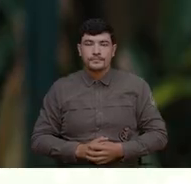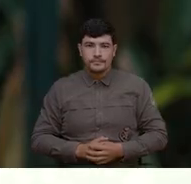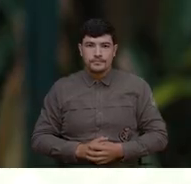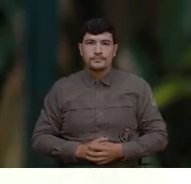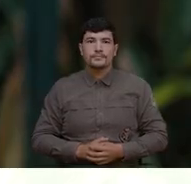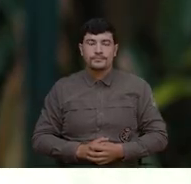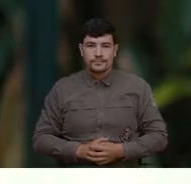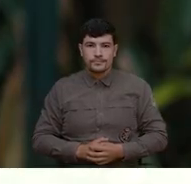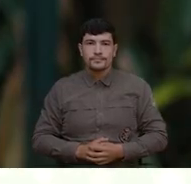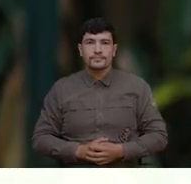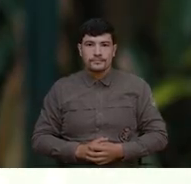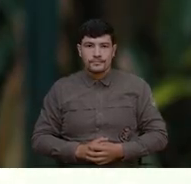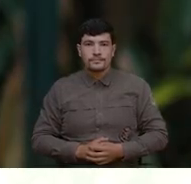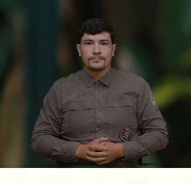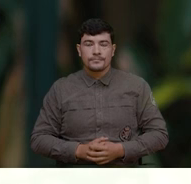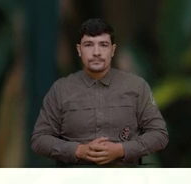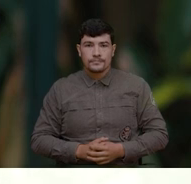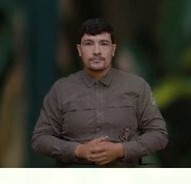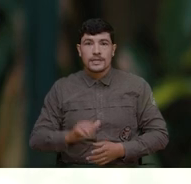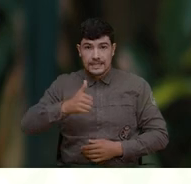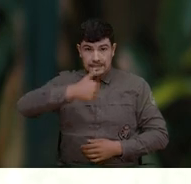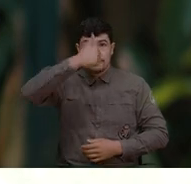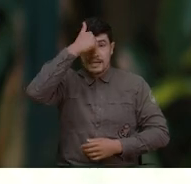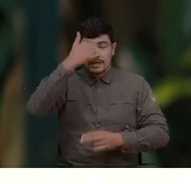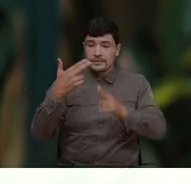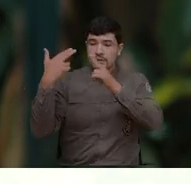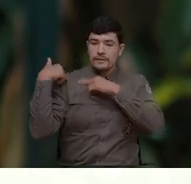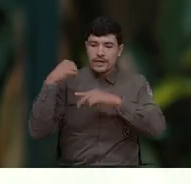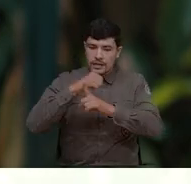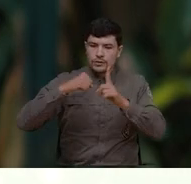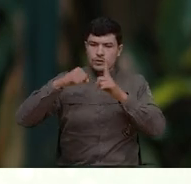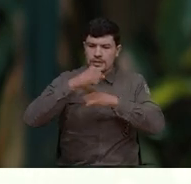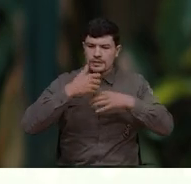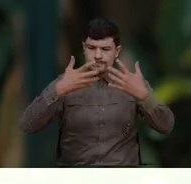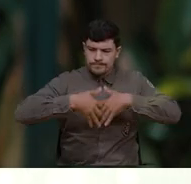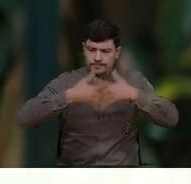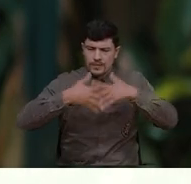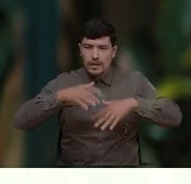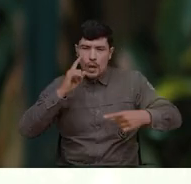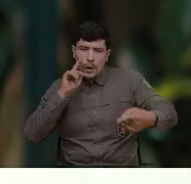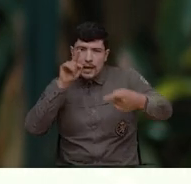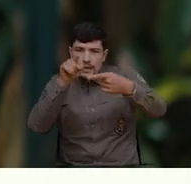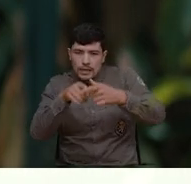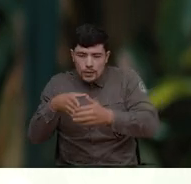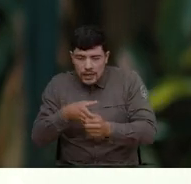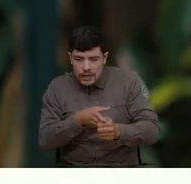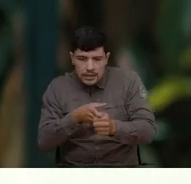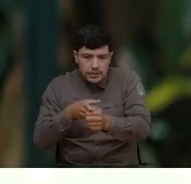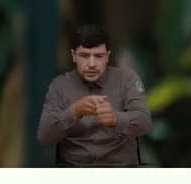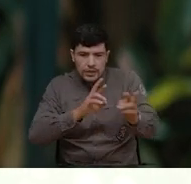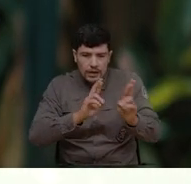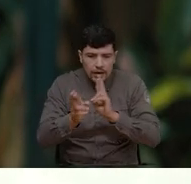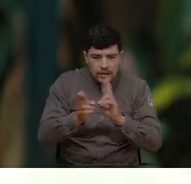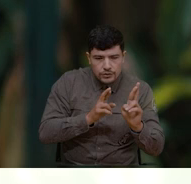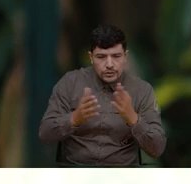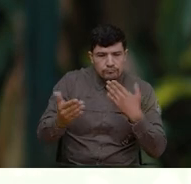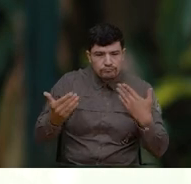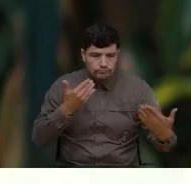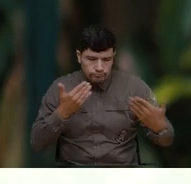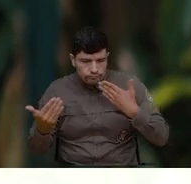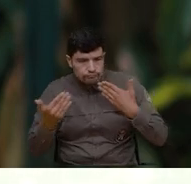Actuando bajo los principios de responsabilidad social empresarial y con el objetivo de gestionar las relaciones de confianza,